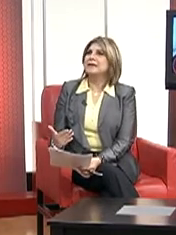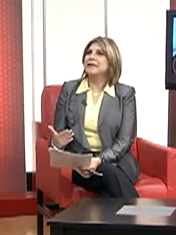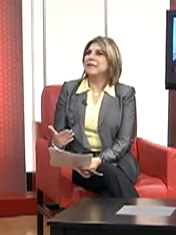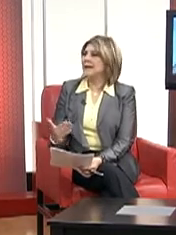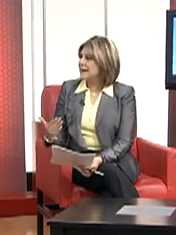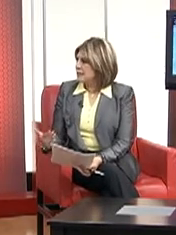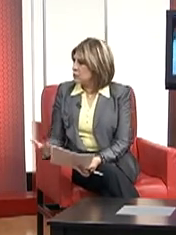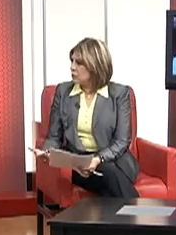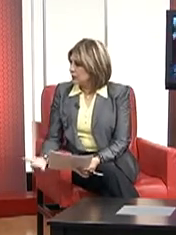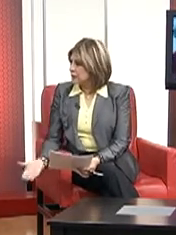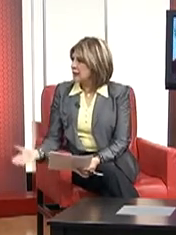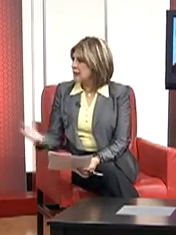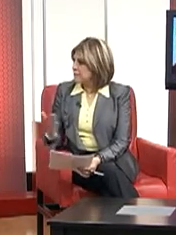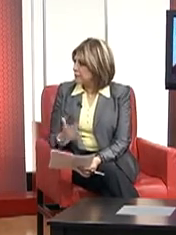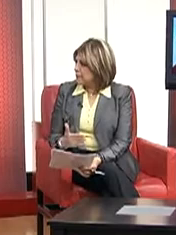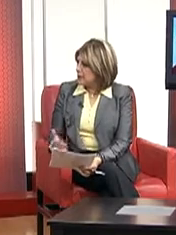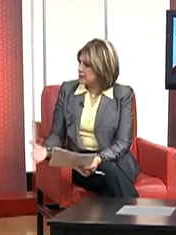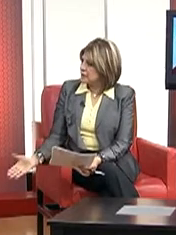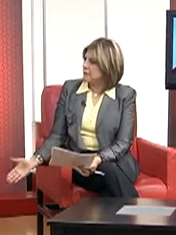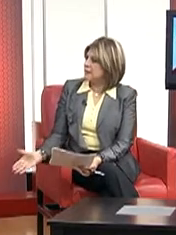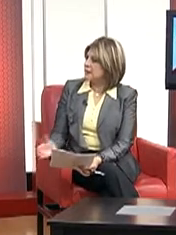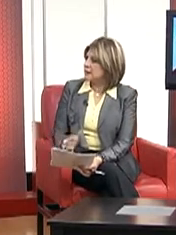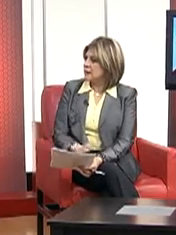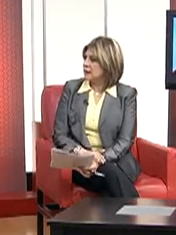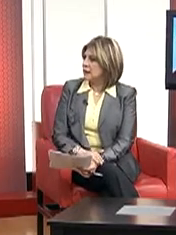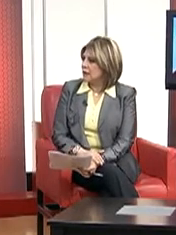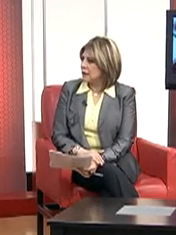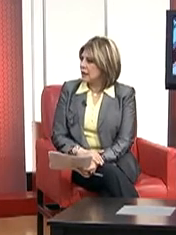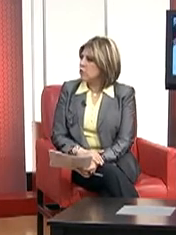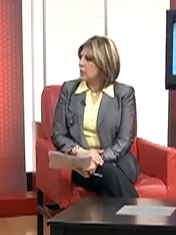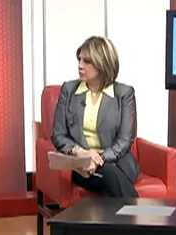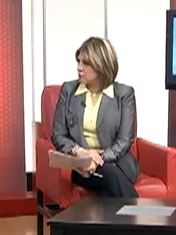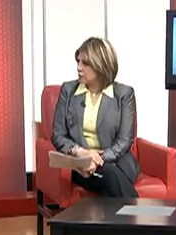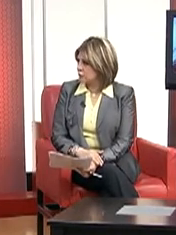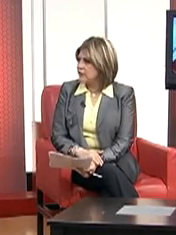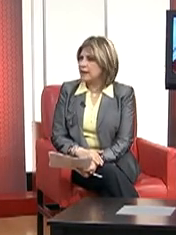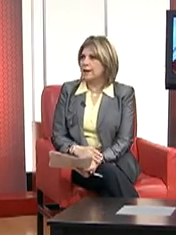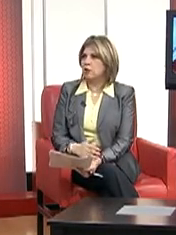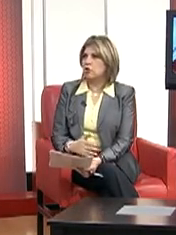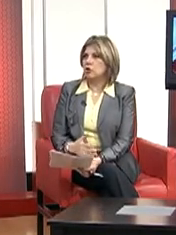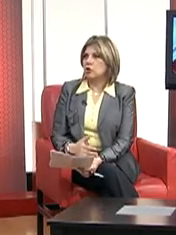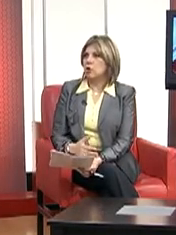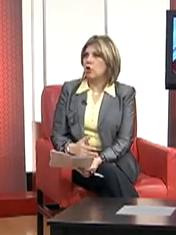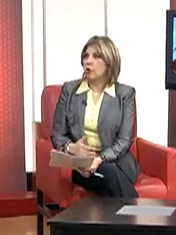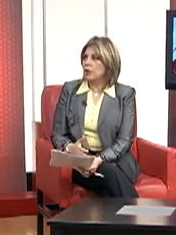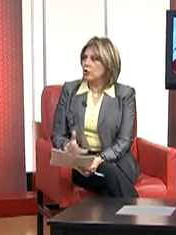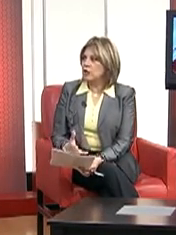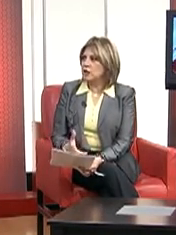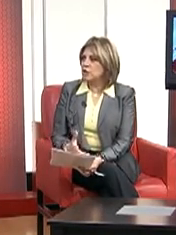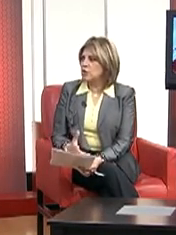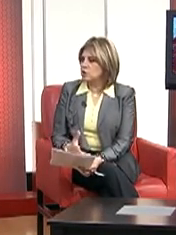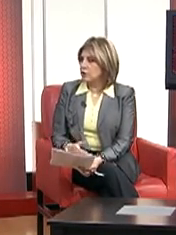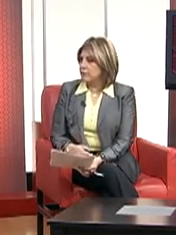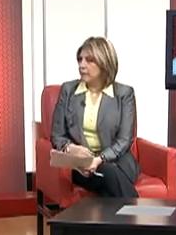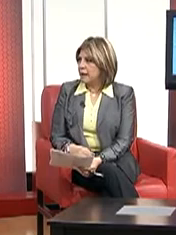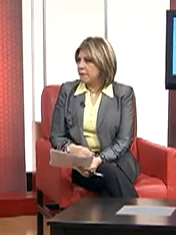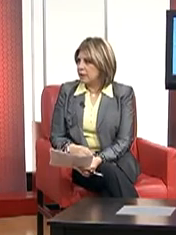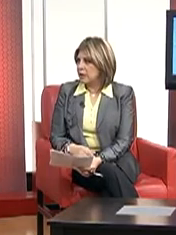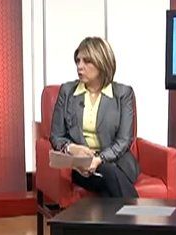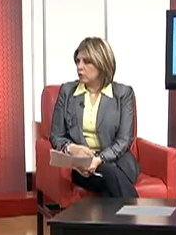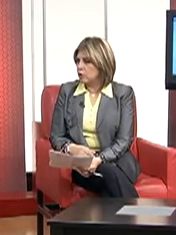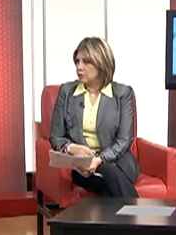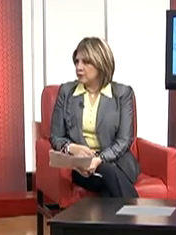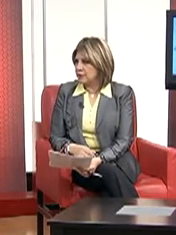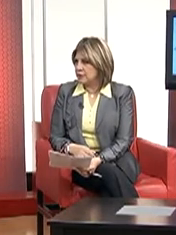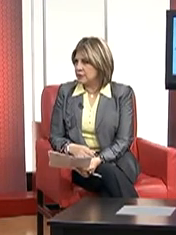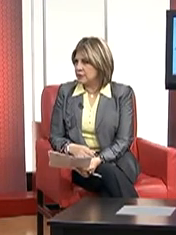etcétera deberían de inculcarse desde primeras etapas de la educación a fin de que los jóvenes los niños vayan